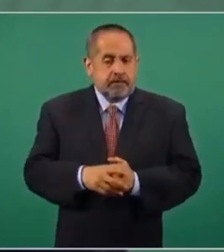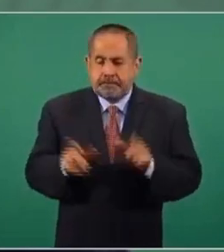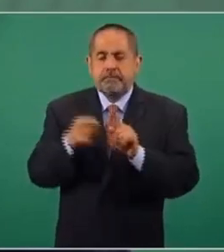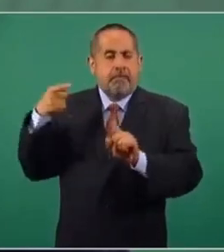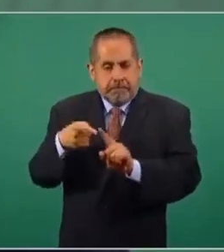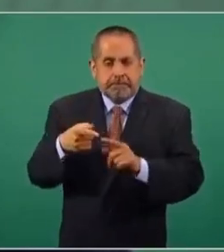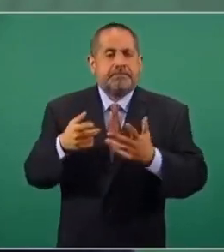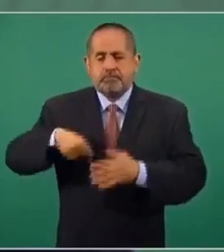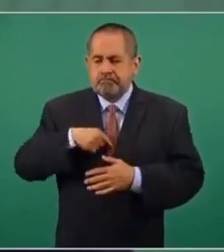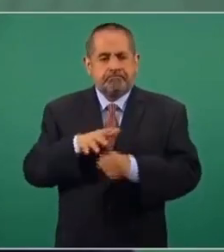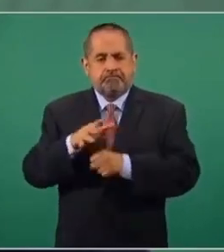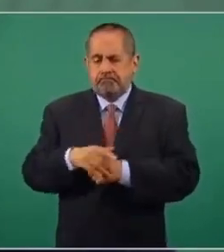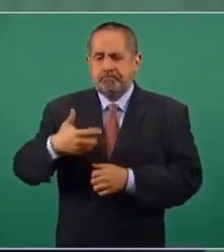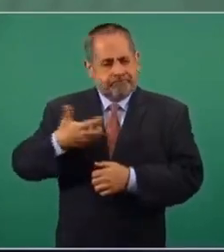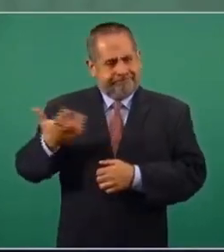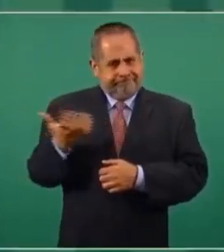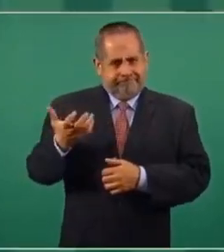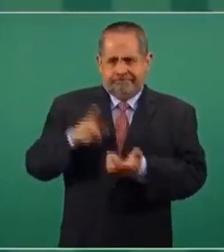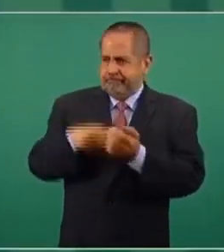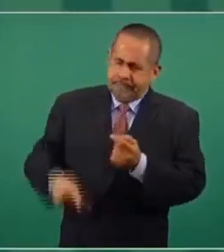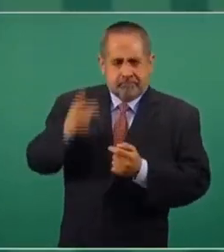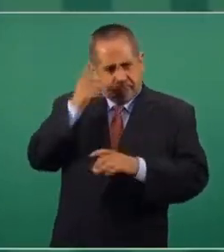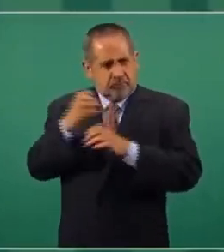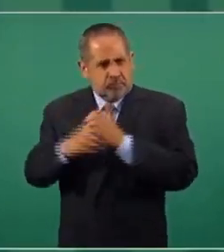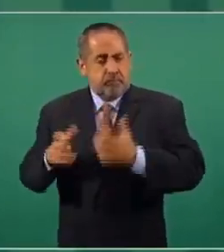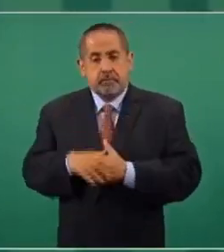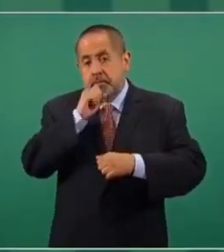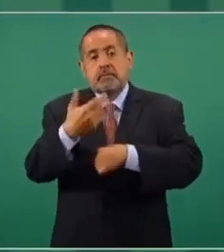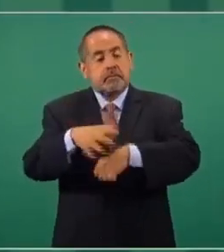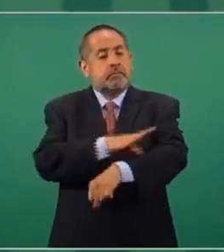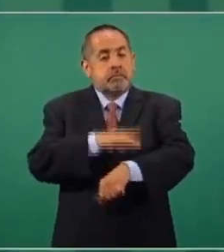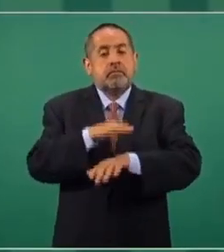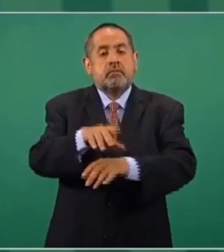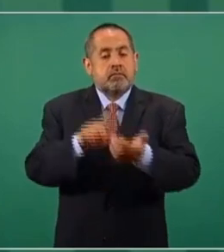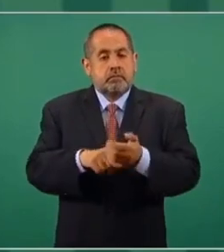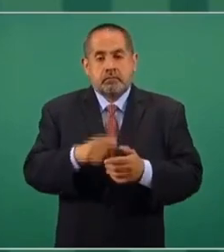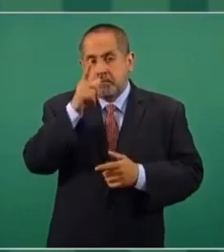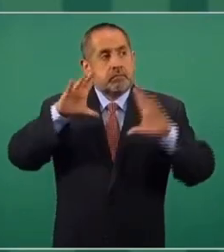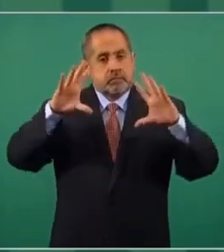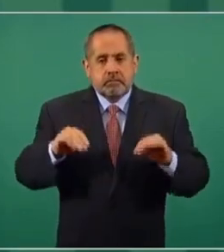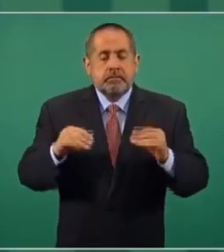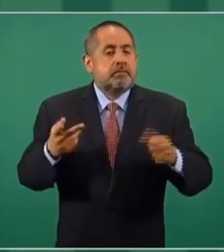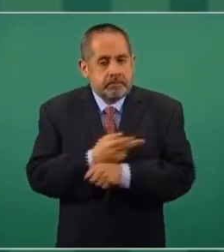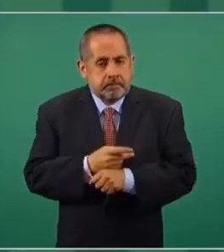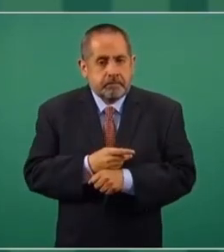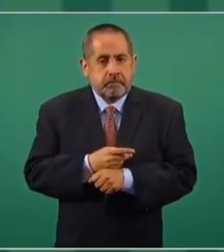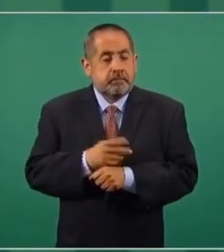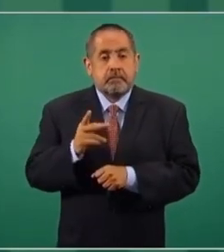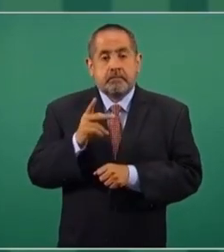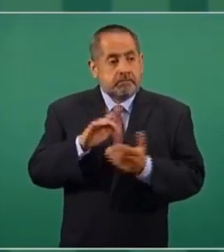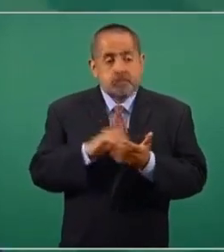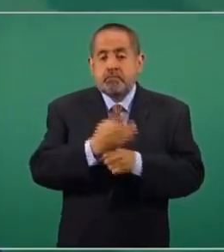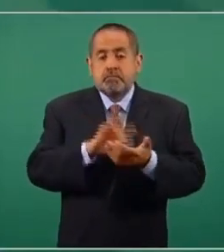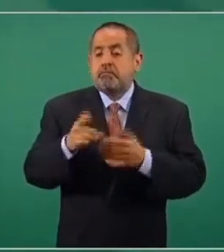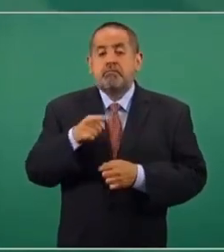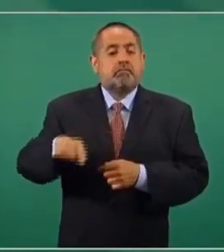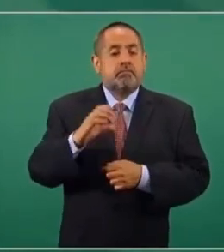conclusión es, vamos a ser autosuficientes. En el caso de la industria eléctrica, también aprovecho para informar sobre este apagón. Es decir, que por los trabajadores,